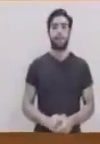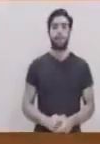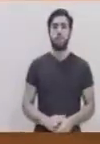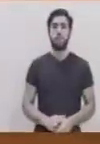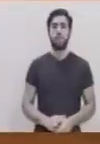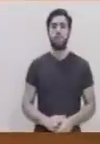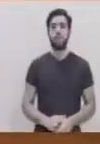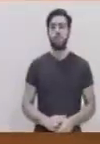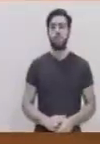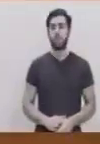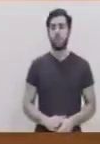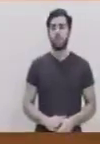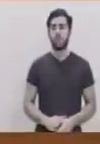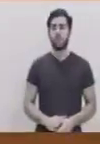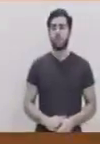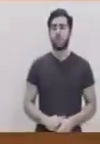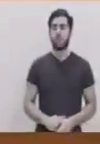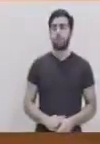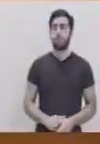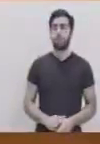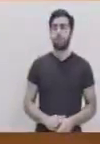Lo mismo hago en esta posición.